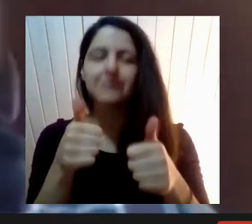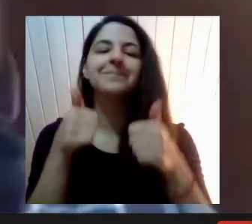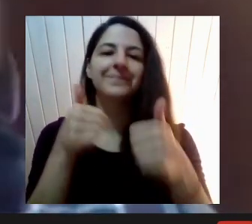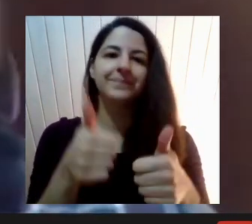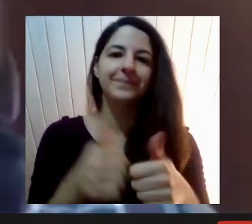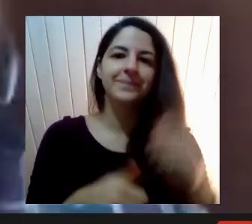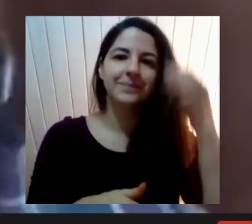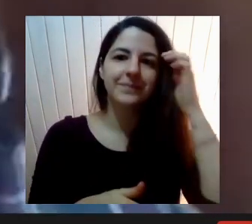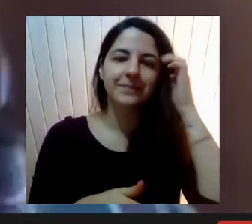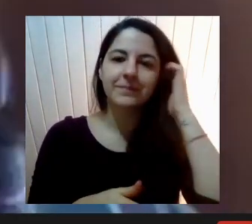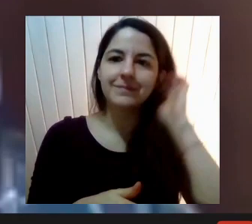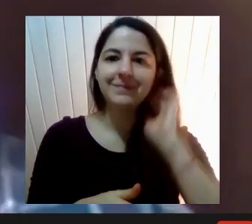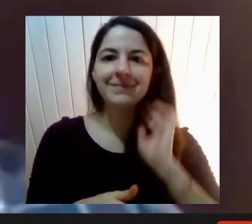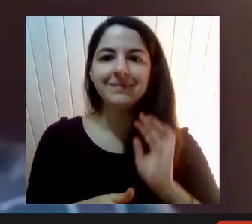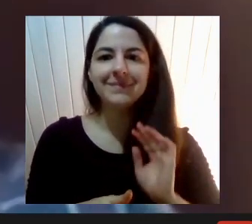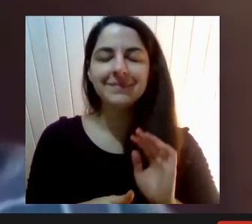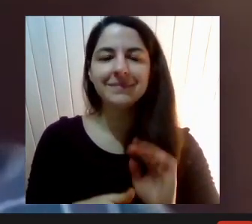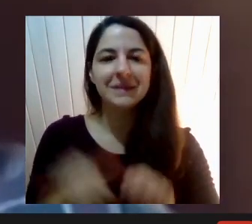Ya, ahora, Marcela